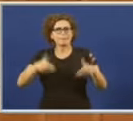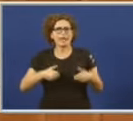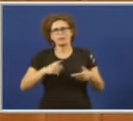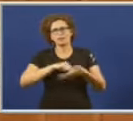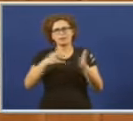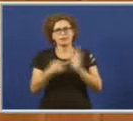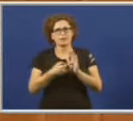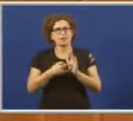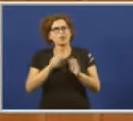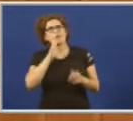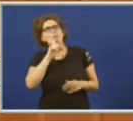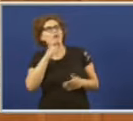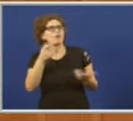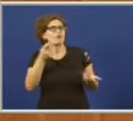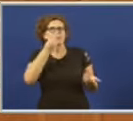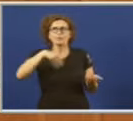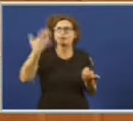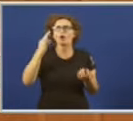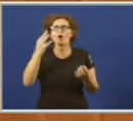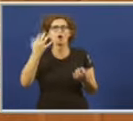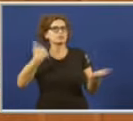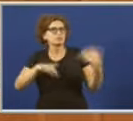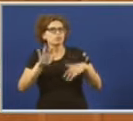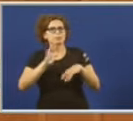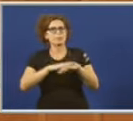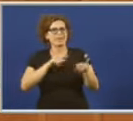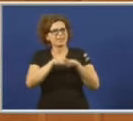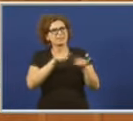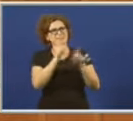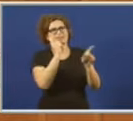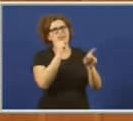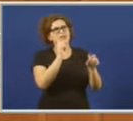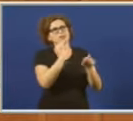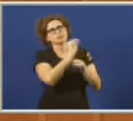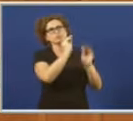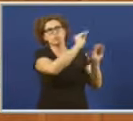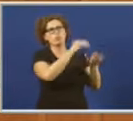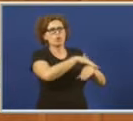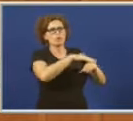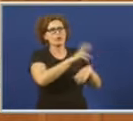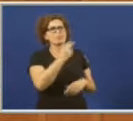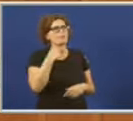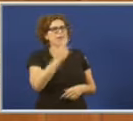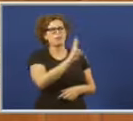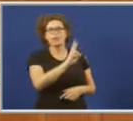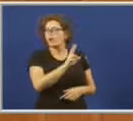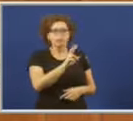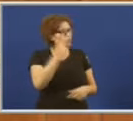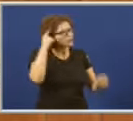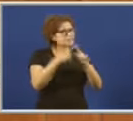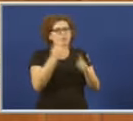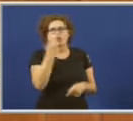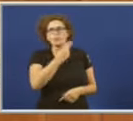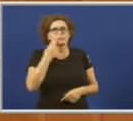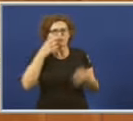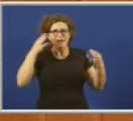como un brinde ao sol, non como unha excusa para introducir unha crítica ao goberno de Venezuela, senón como un compromiso real, como un